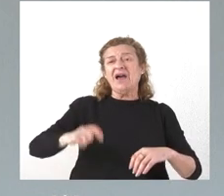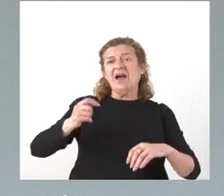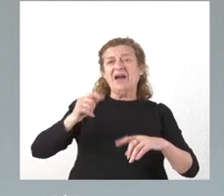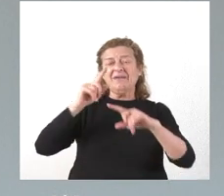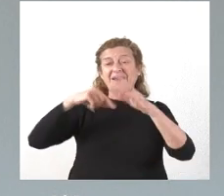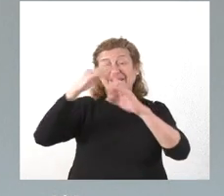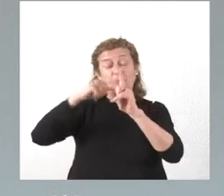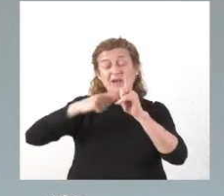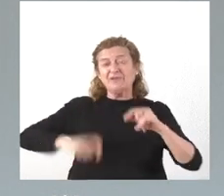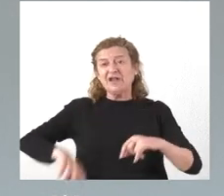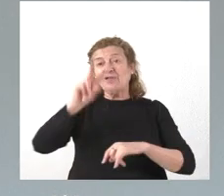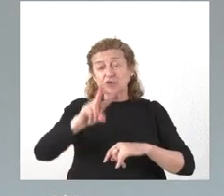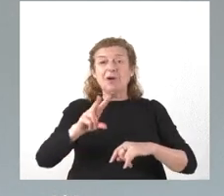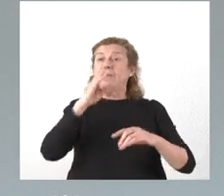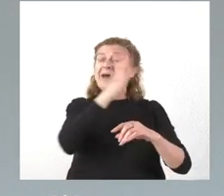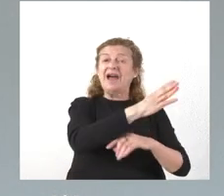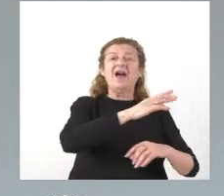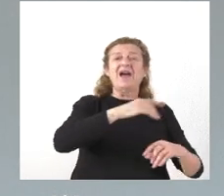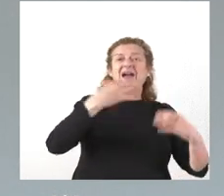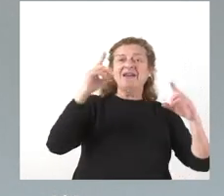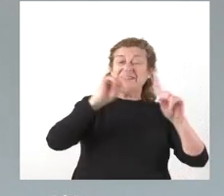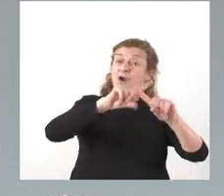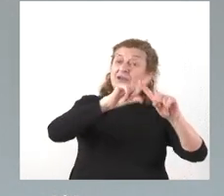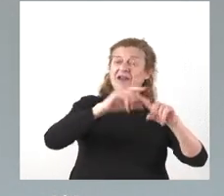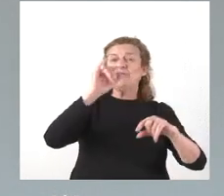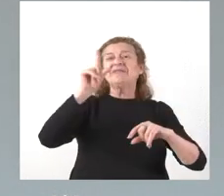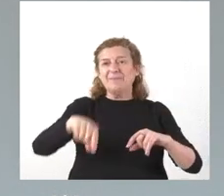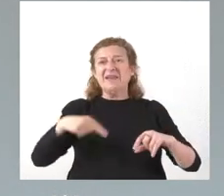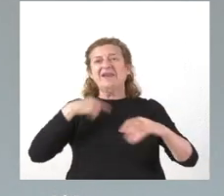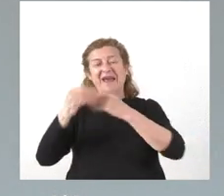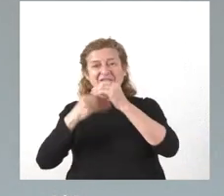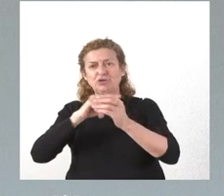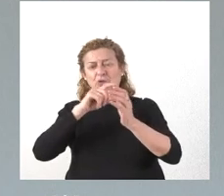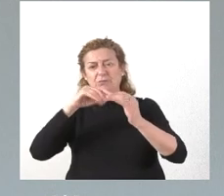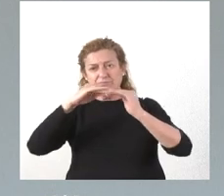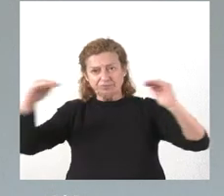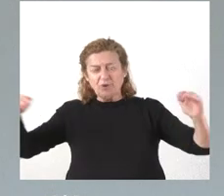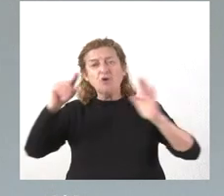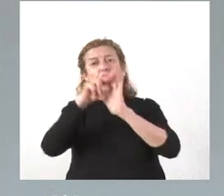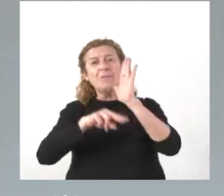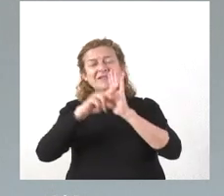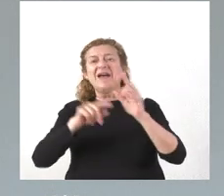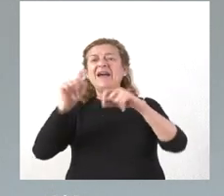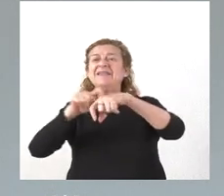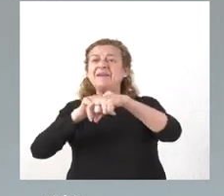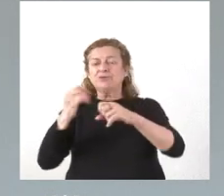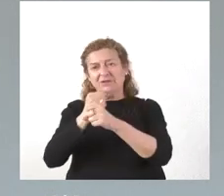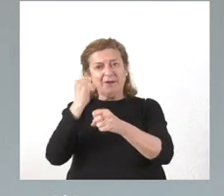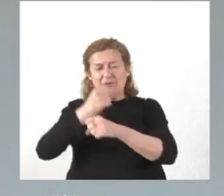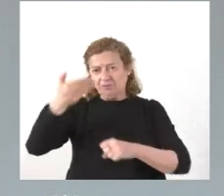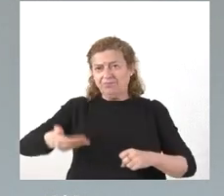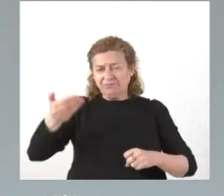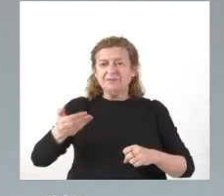de cara al extraordinario. Y, además, hemos regulado, y esto es importante y lo quiero resaltar, tipos de trabajo fundamentales y